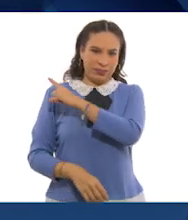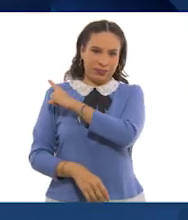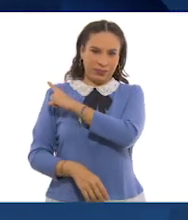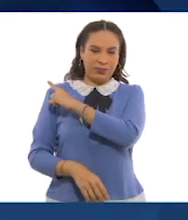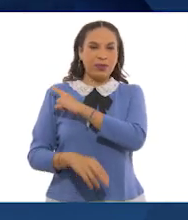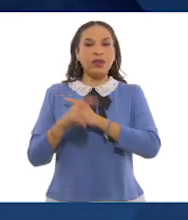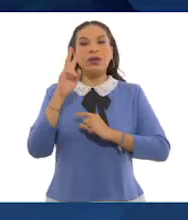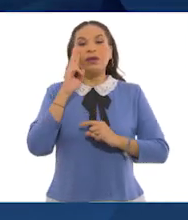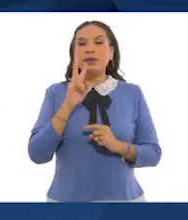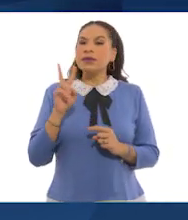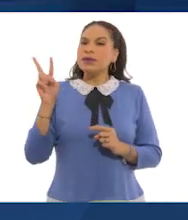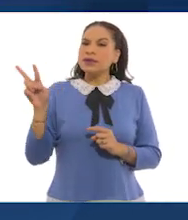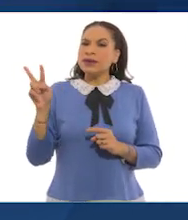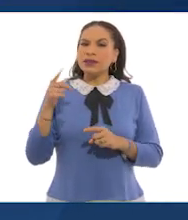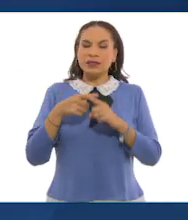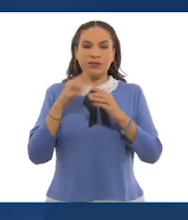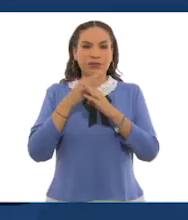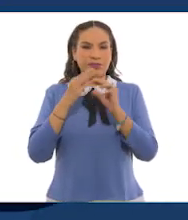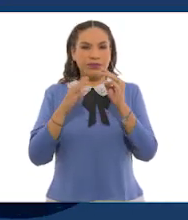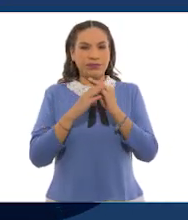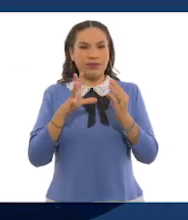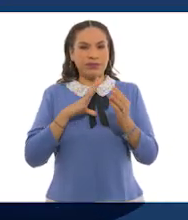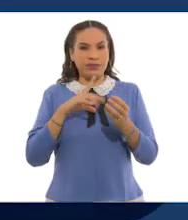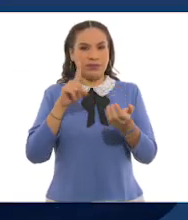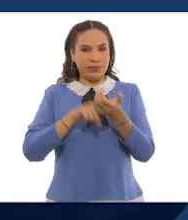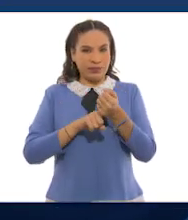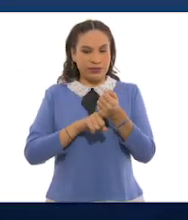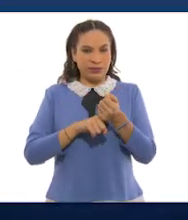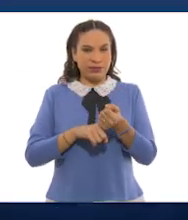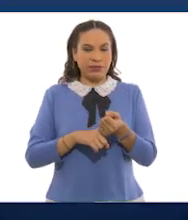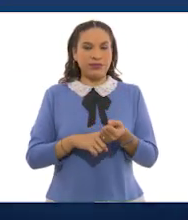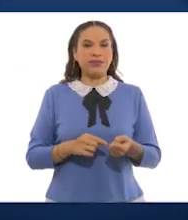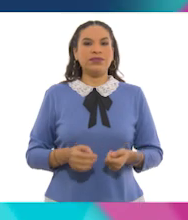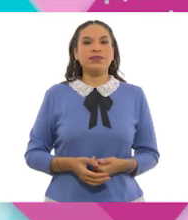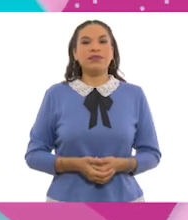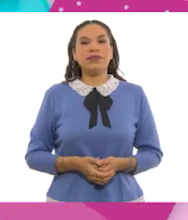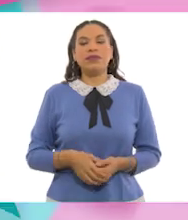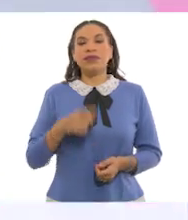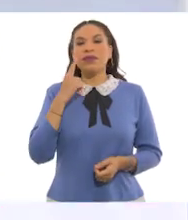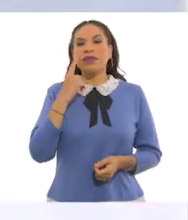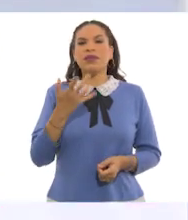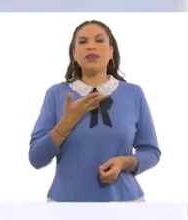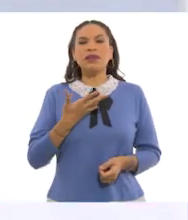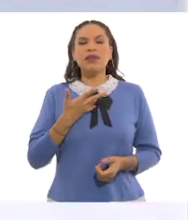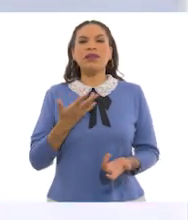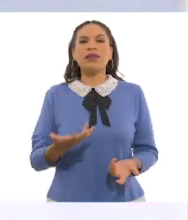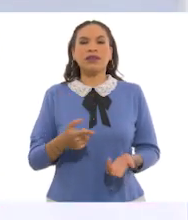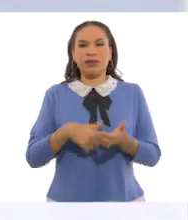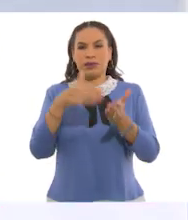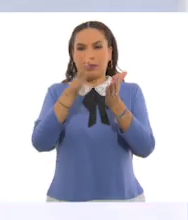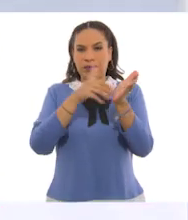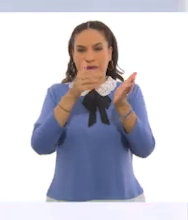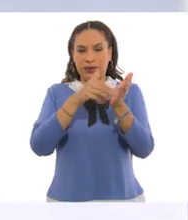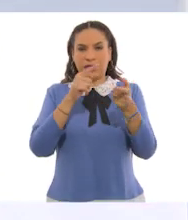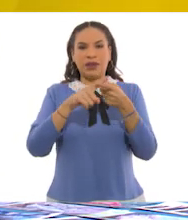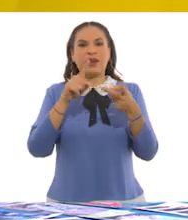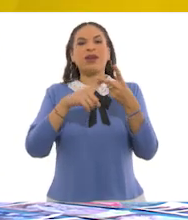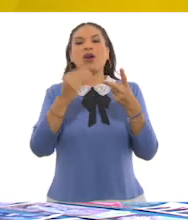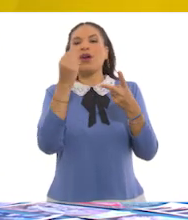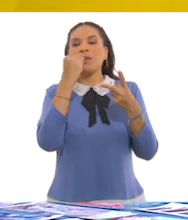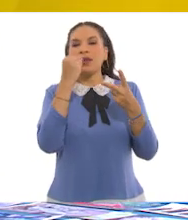Echámosle un ojo a los siguientes materiales que tenemos aquí. Muy bien. Mira, aquí tenemos papel, comida...